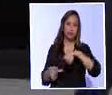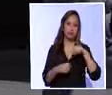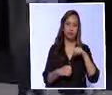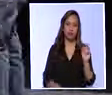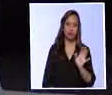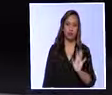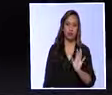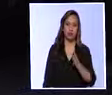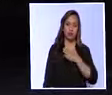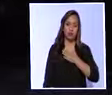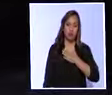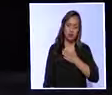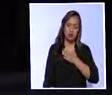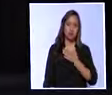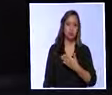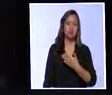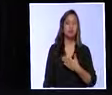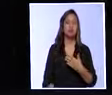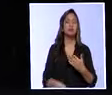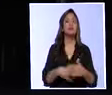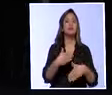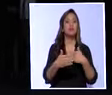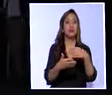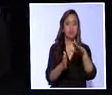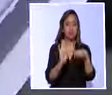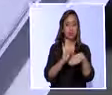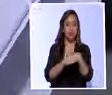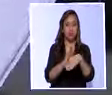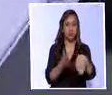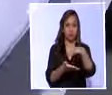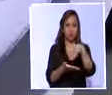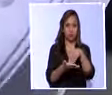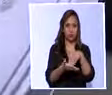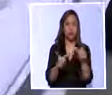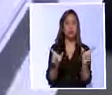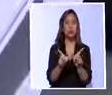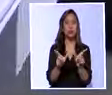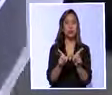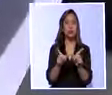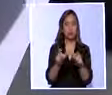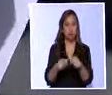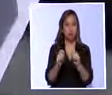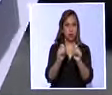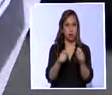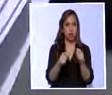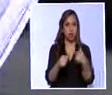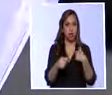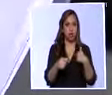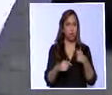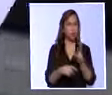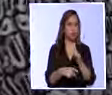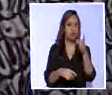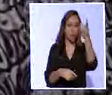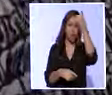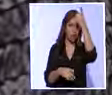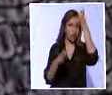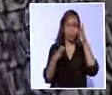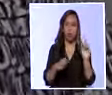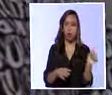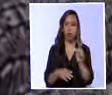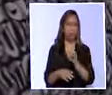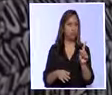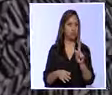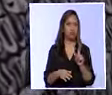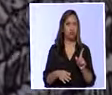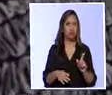El siguiente paso es ir al Banco Central del Ecuador. Ella busca el certificado en donde conste que no es más una deudora de la banca